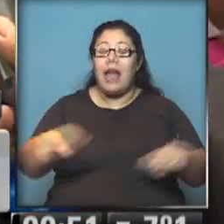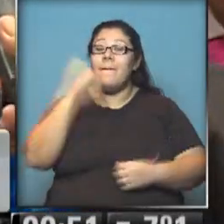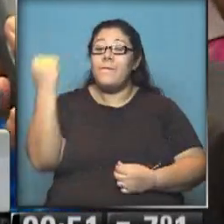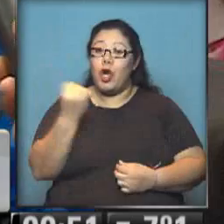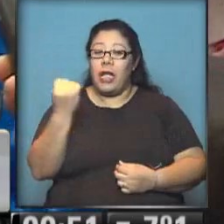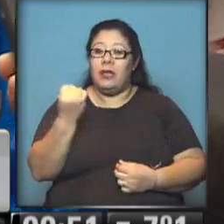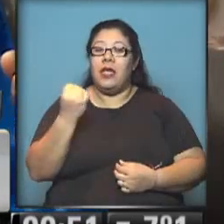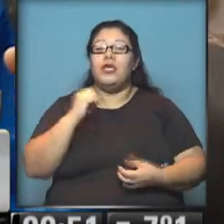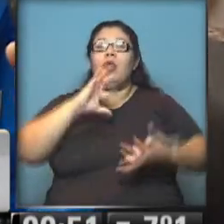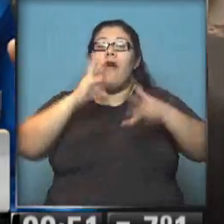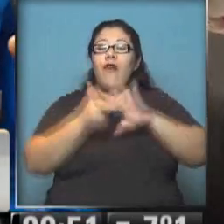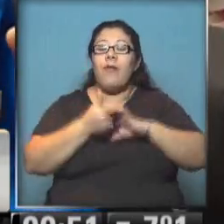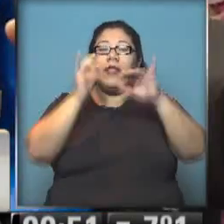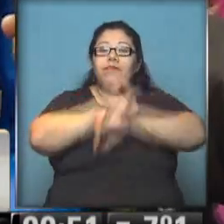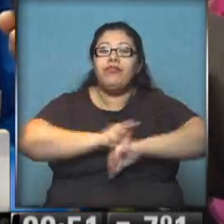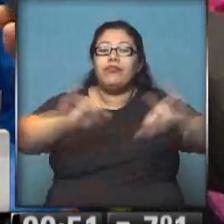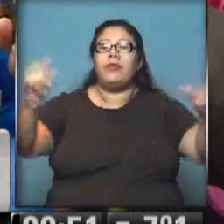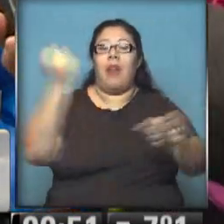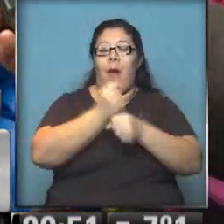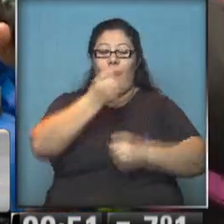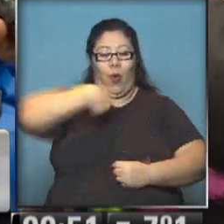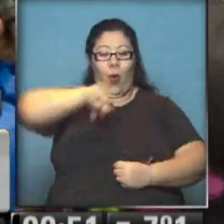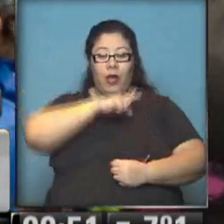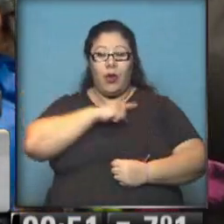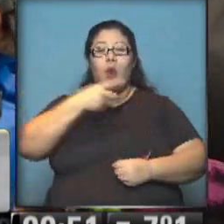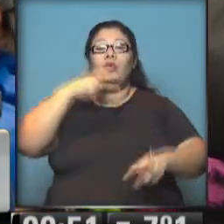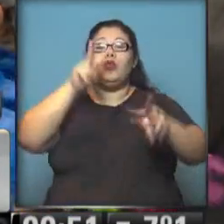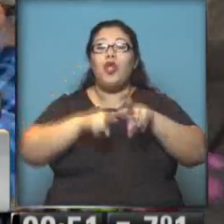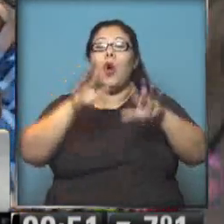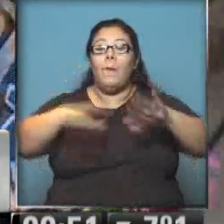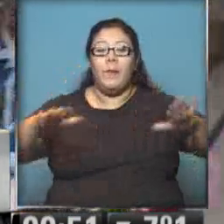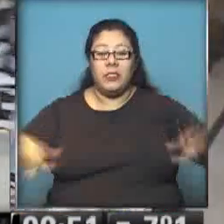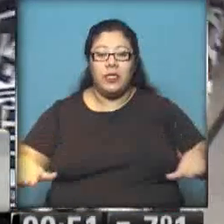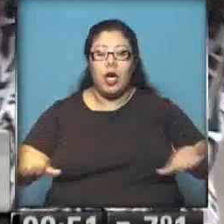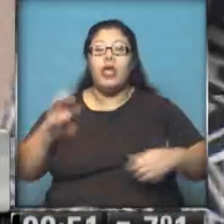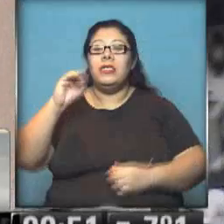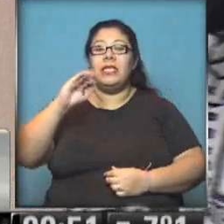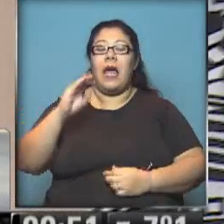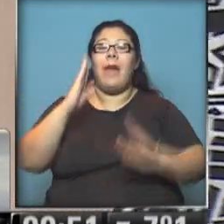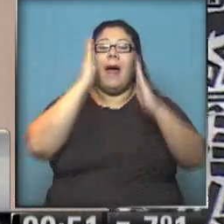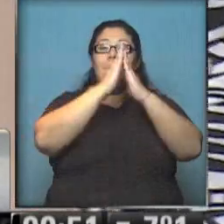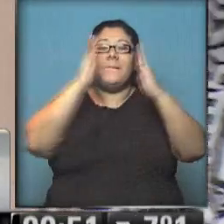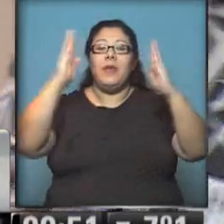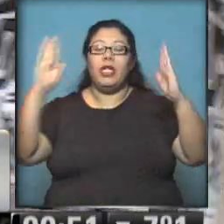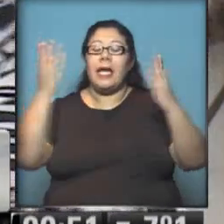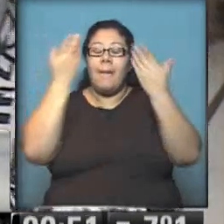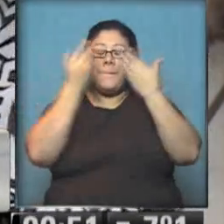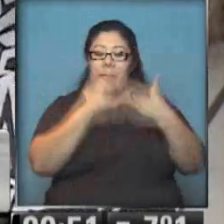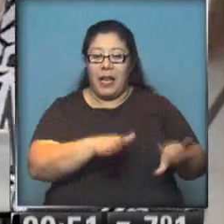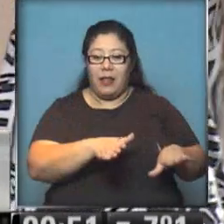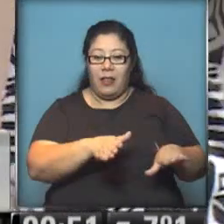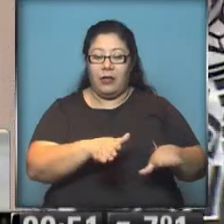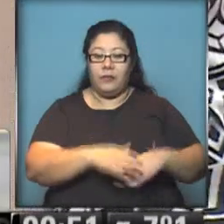forma de poder difundir el trabajo que hacemos, que en este caso es un espectáculo musical infantil perdidos en la biblioteca, que lo estamos haciendo en el Teatro